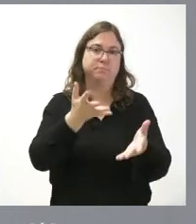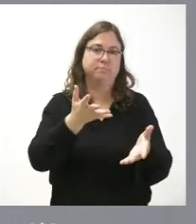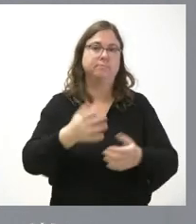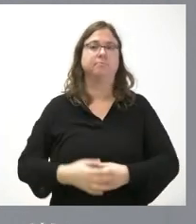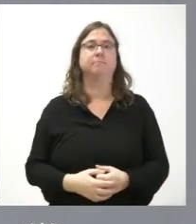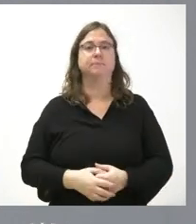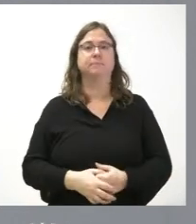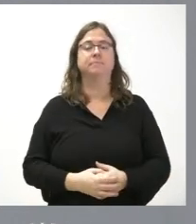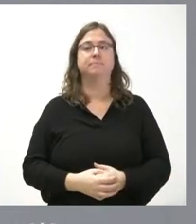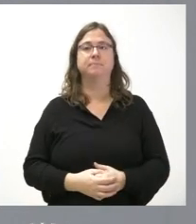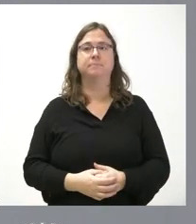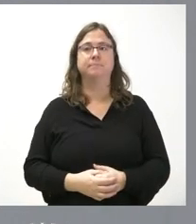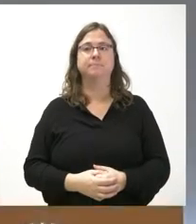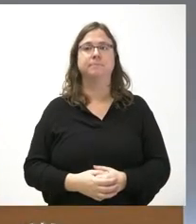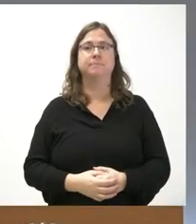sobre ello.